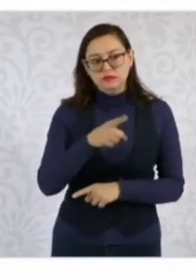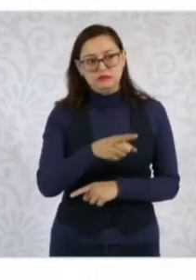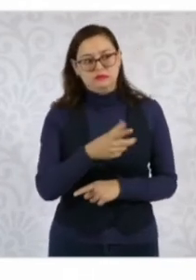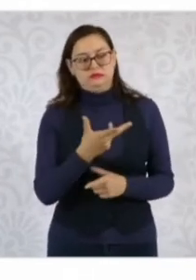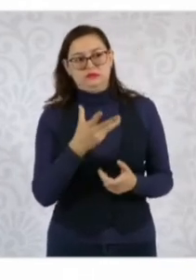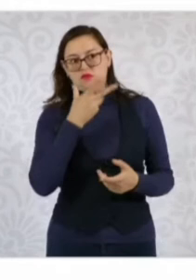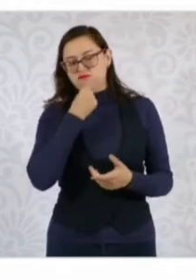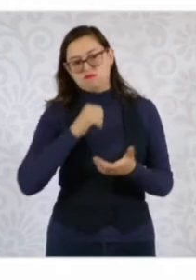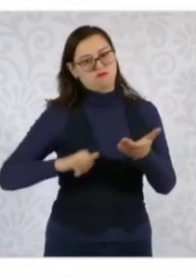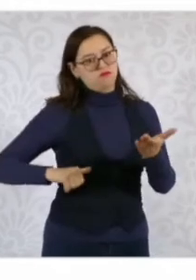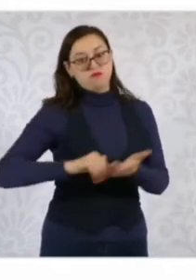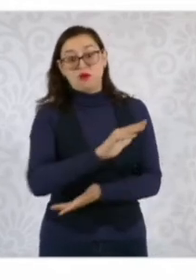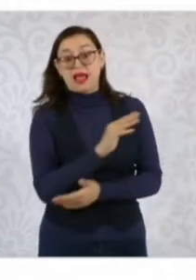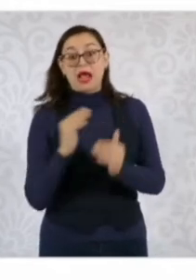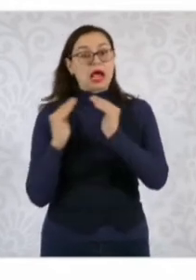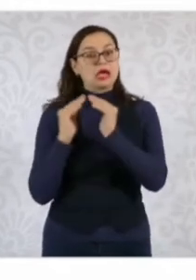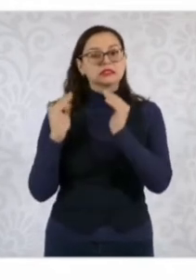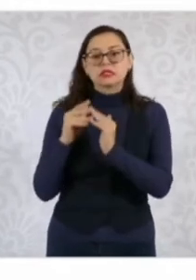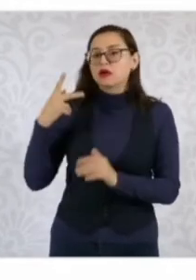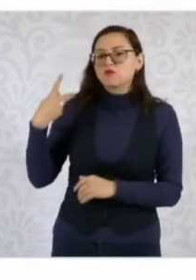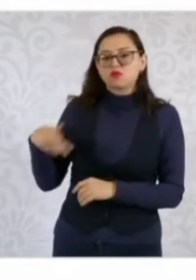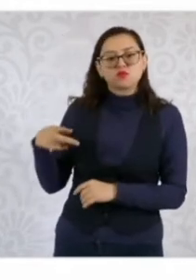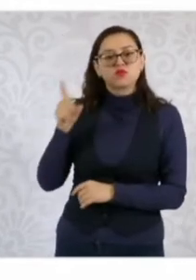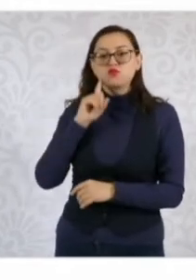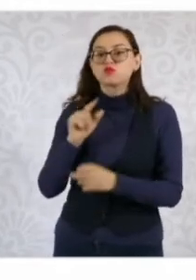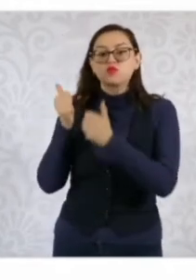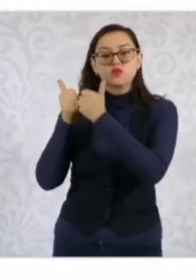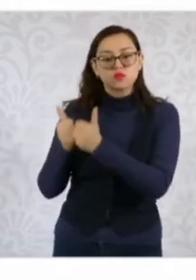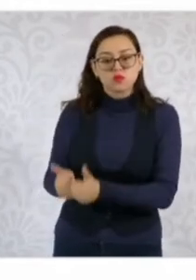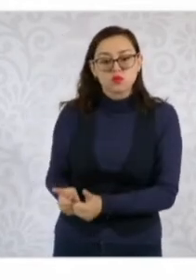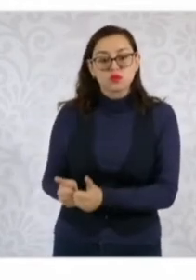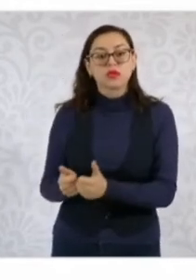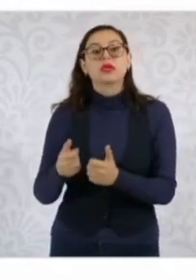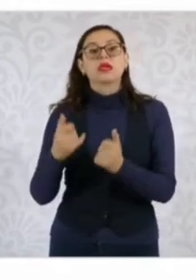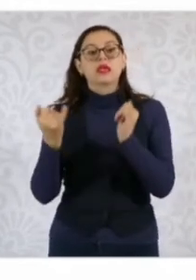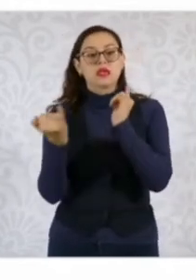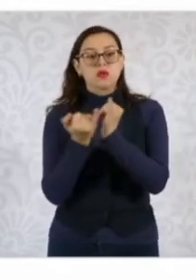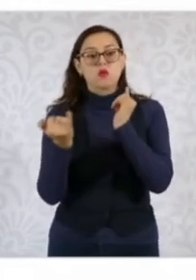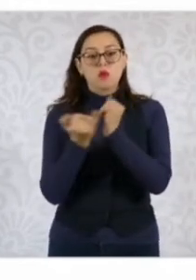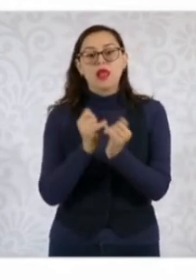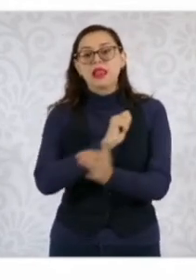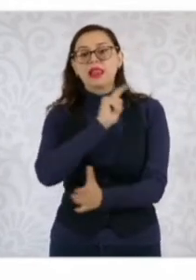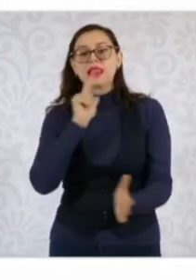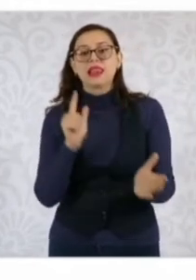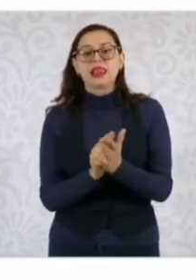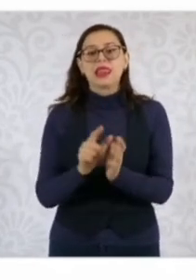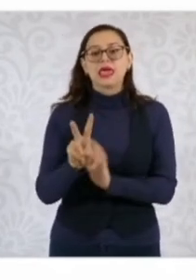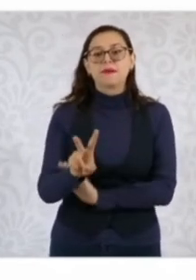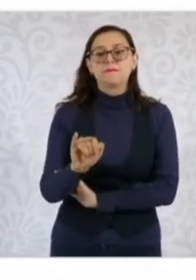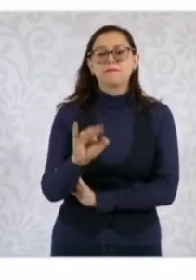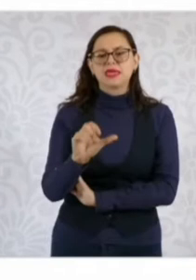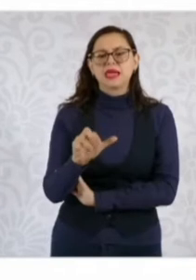garantiza también mayor protección para las mujeres frente a la denominada ley vicaria, que es esta